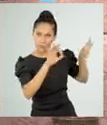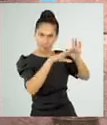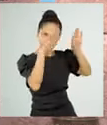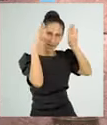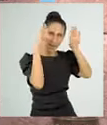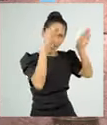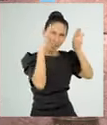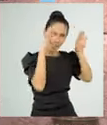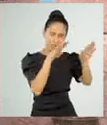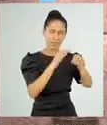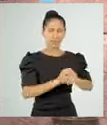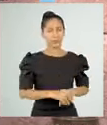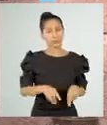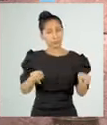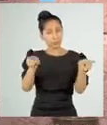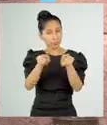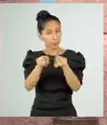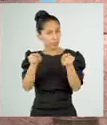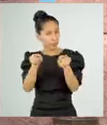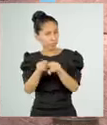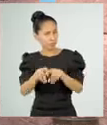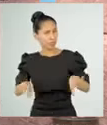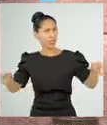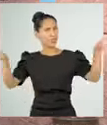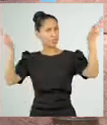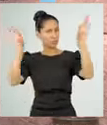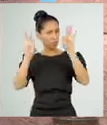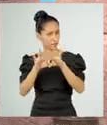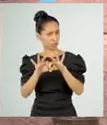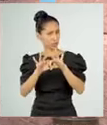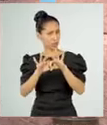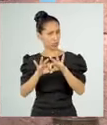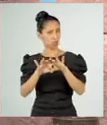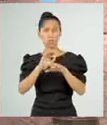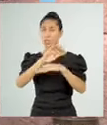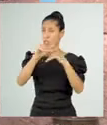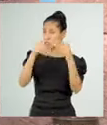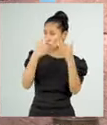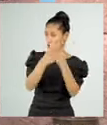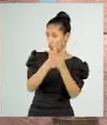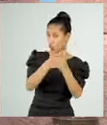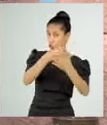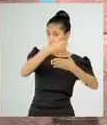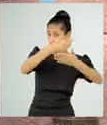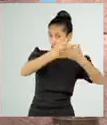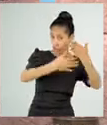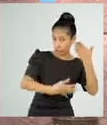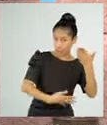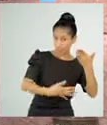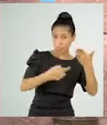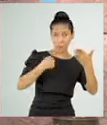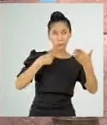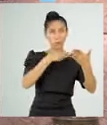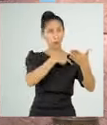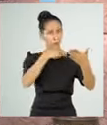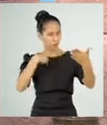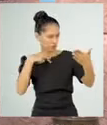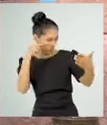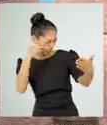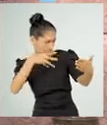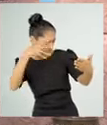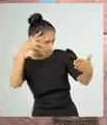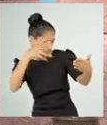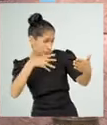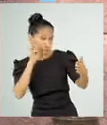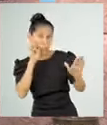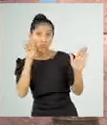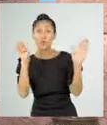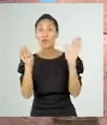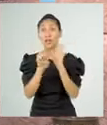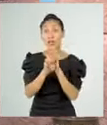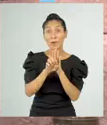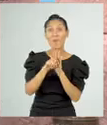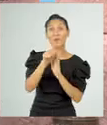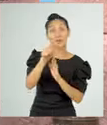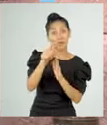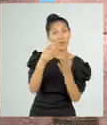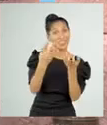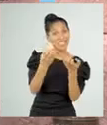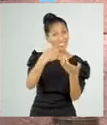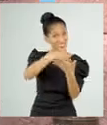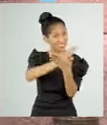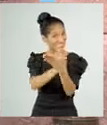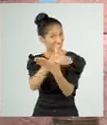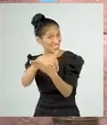vemos que es necesario tenerlos muy en cuenta cada vez que están frente a nosotros. Por ejemplo, una receta de cocina,